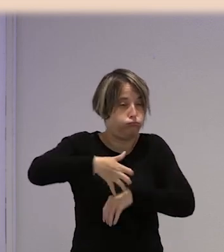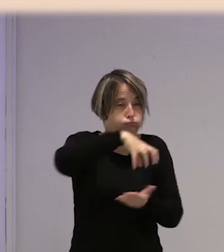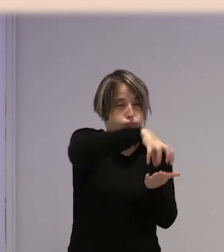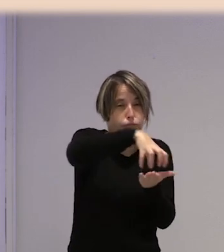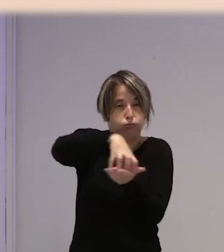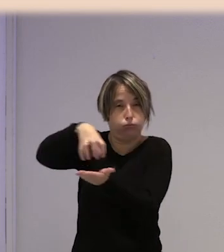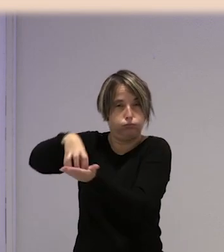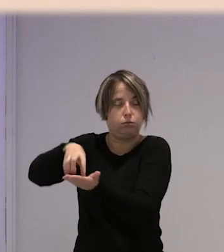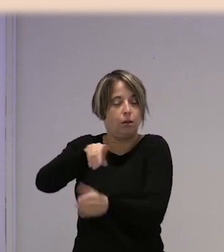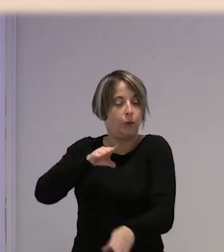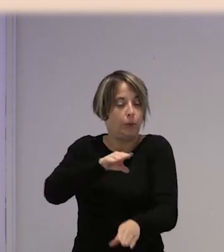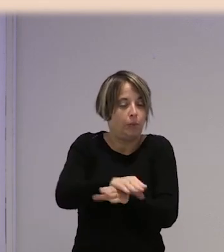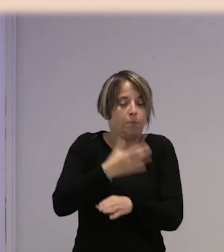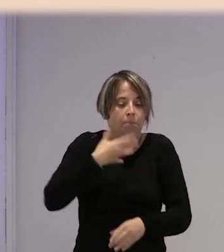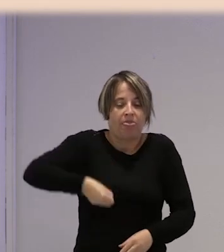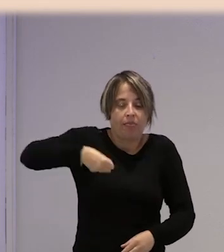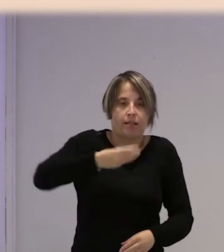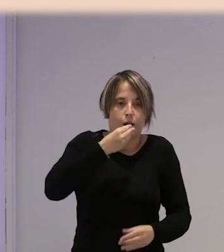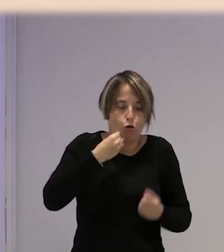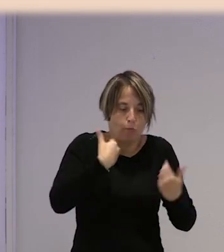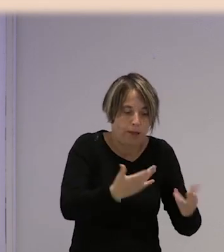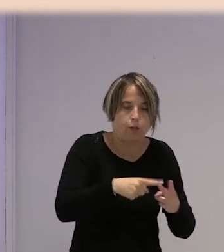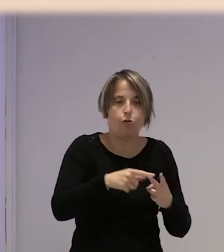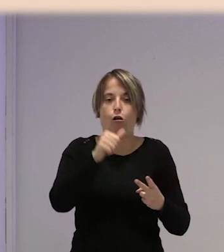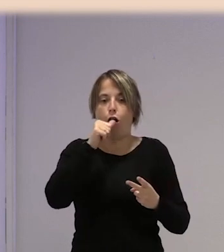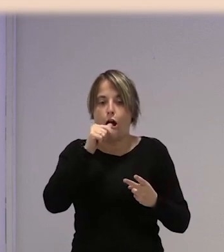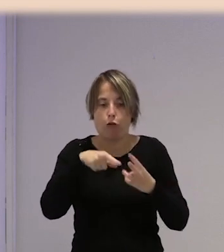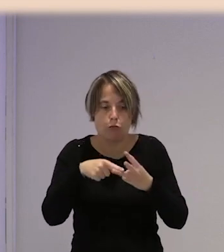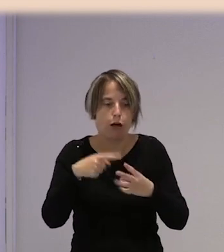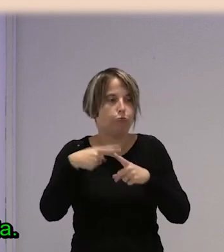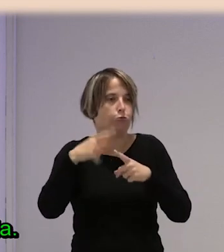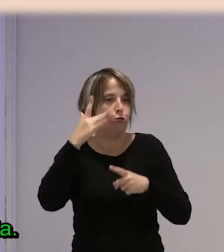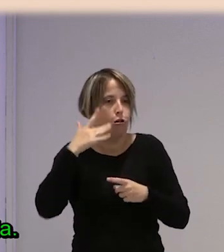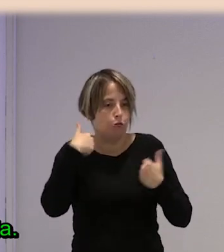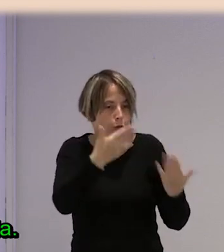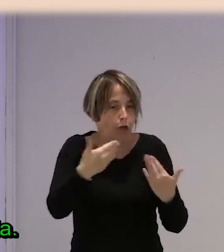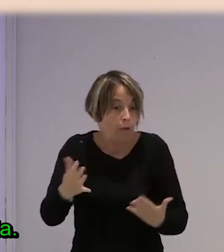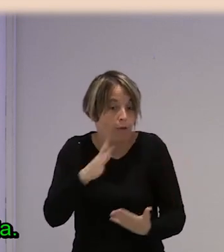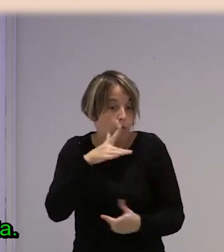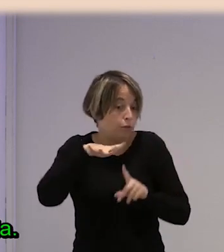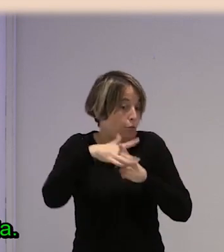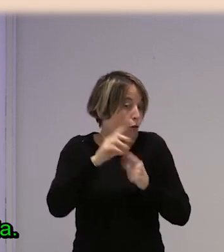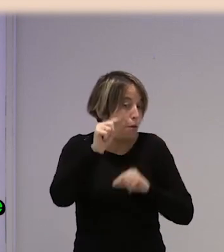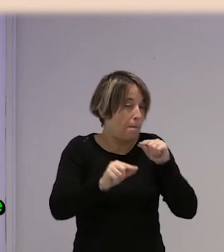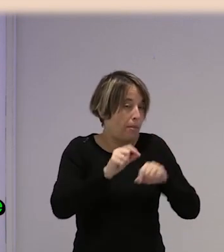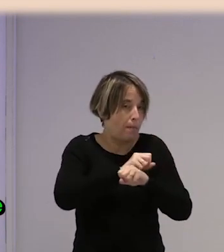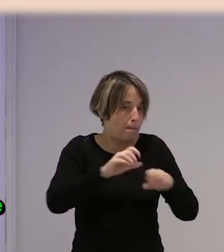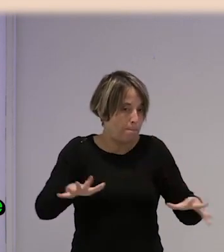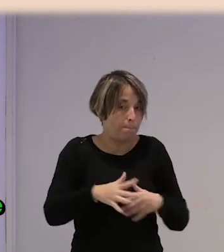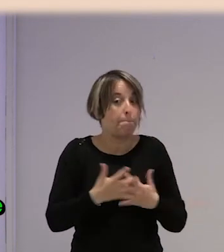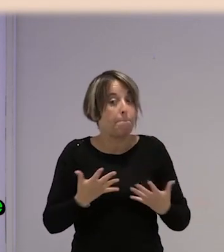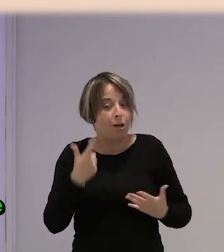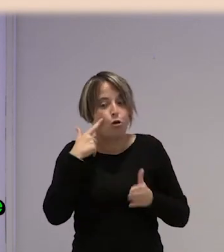y, pues, en cestas de comida, en agua, productos de higiene y demás, por cómo estaba la cosa con la pandemia. Pero tenemos una